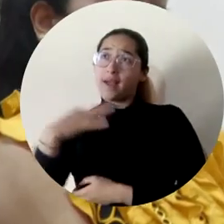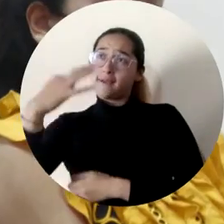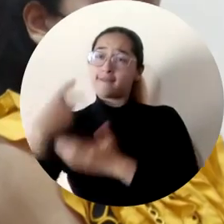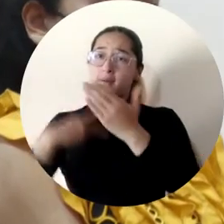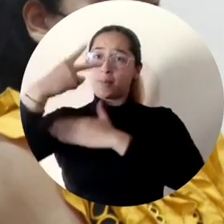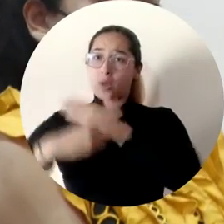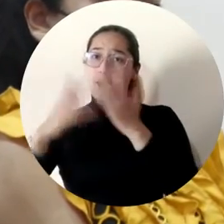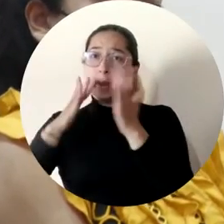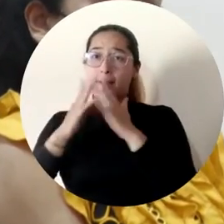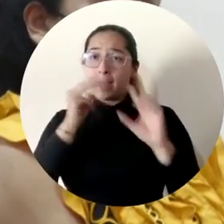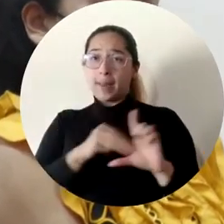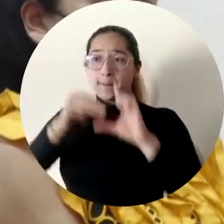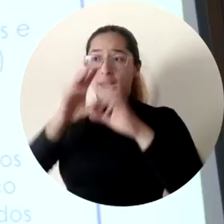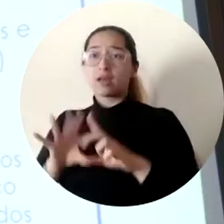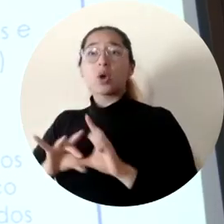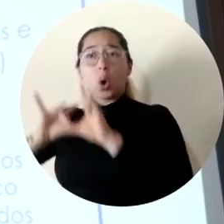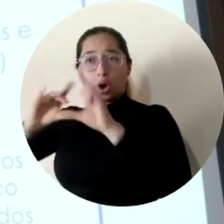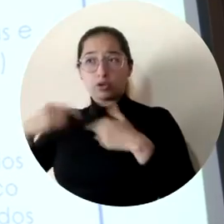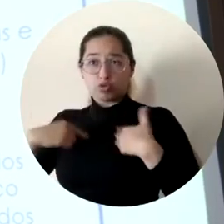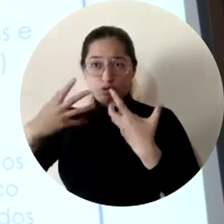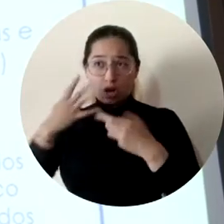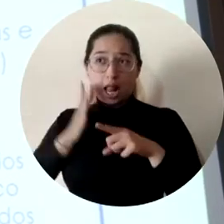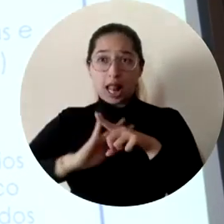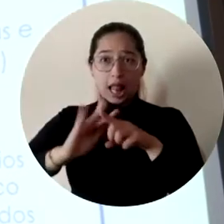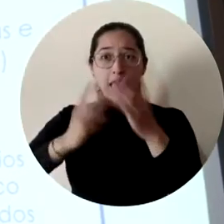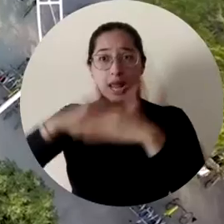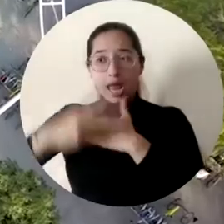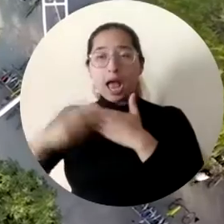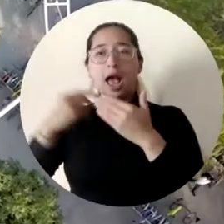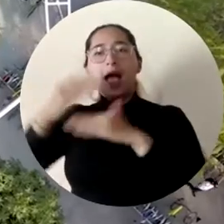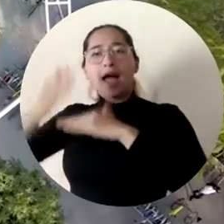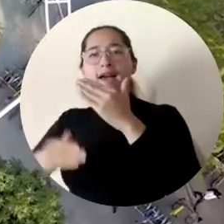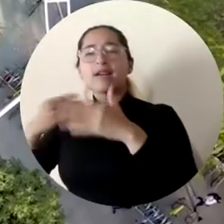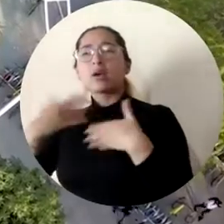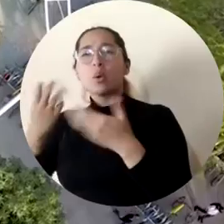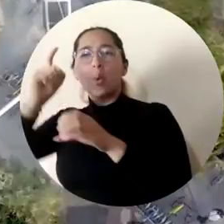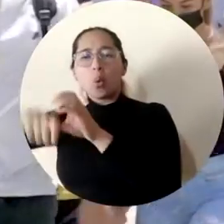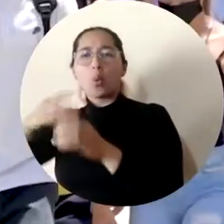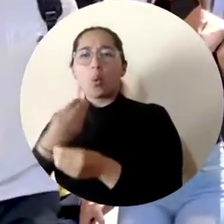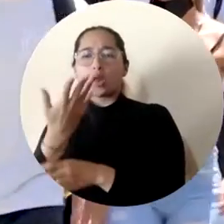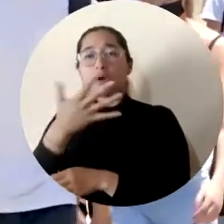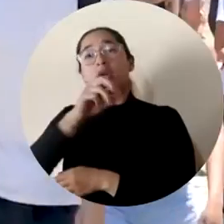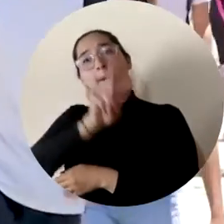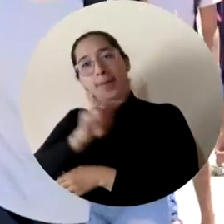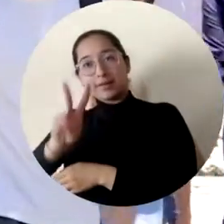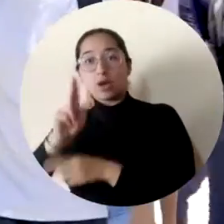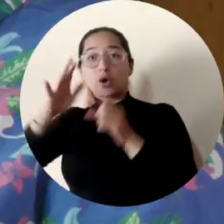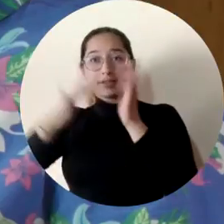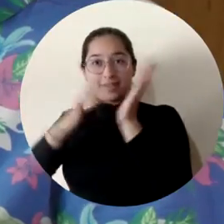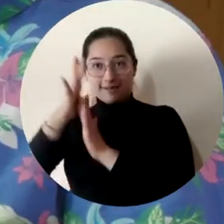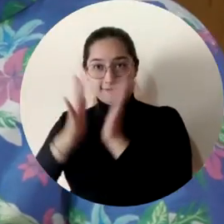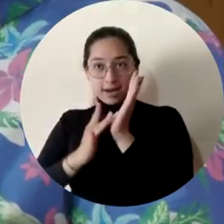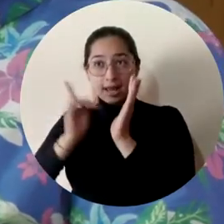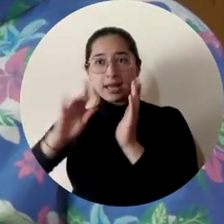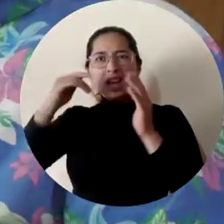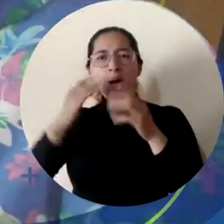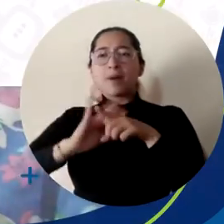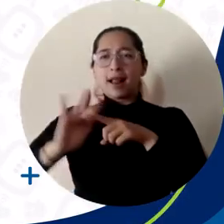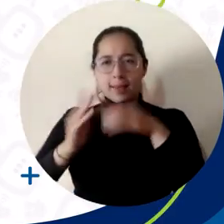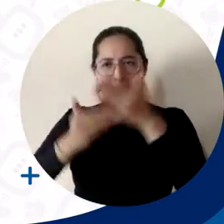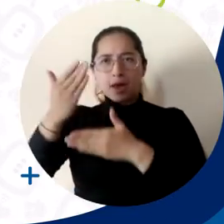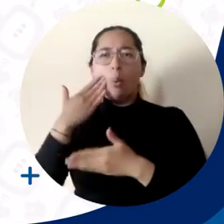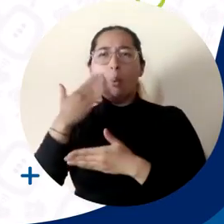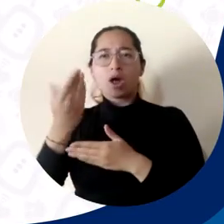se podrán presentar las propuestas de investigación de maestría y doctorado y los trabajos seleccionados iniciarán ejecución en el segundo semestre de